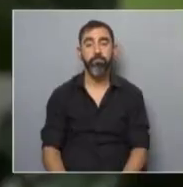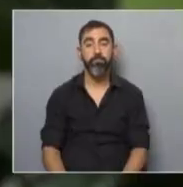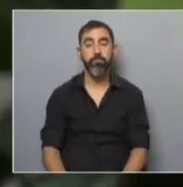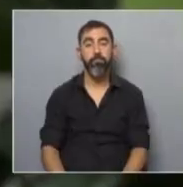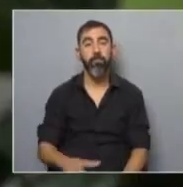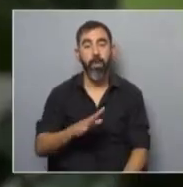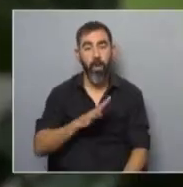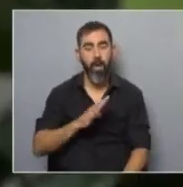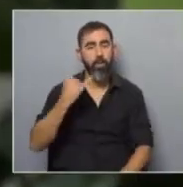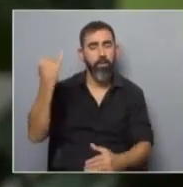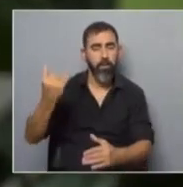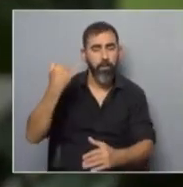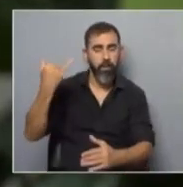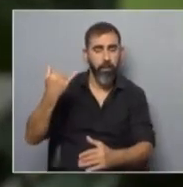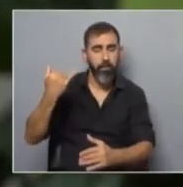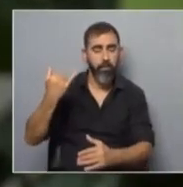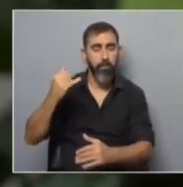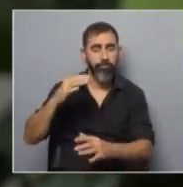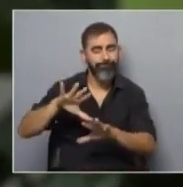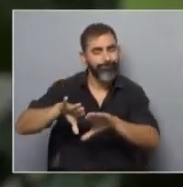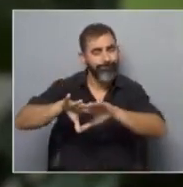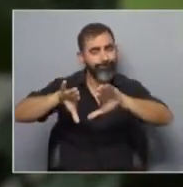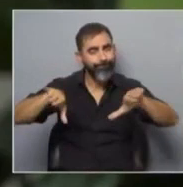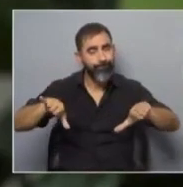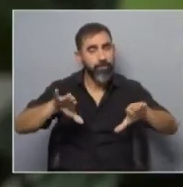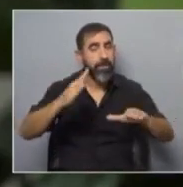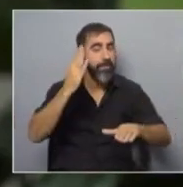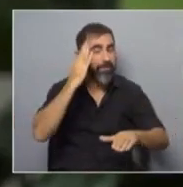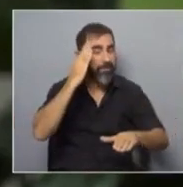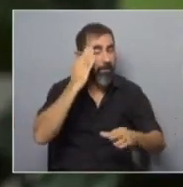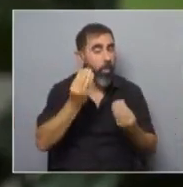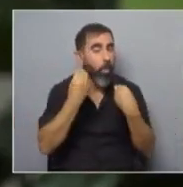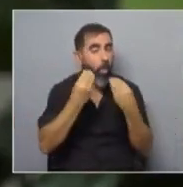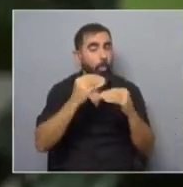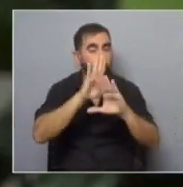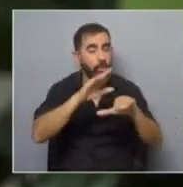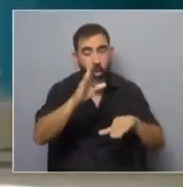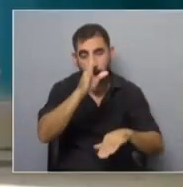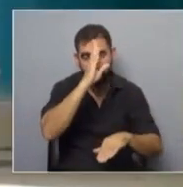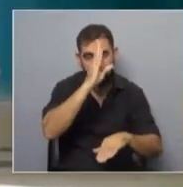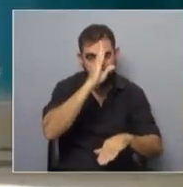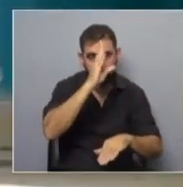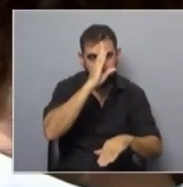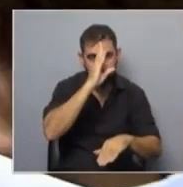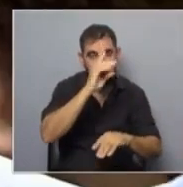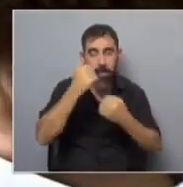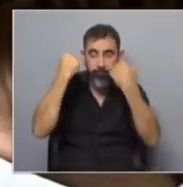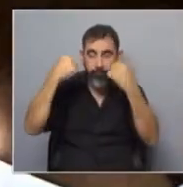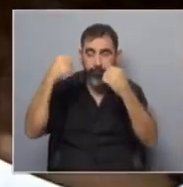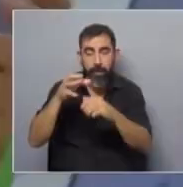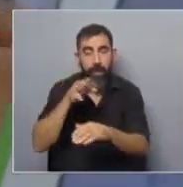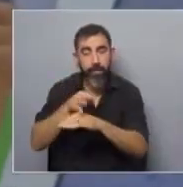Existe hace mucho tiempo como cierto divorcio entre lo que sabemos sobre cómo los niños aprenden y las prácticas